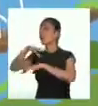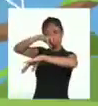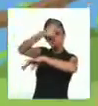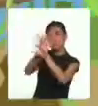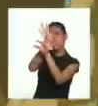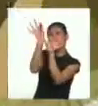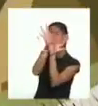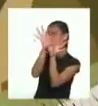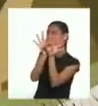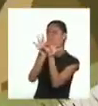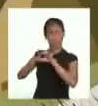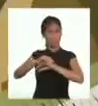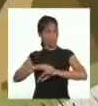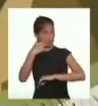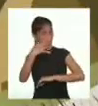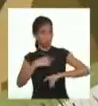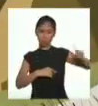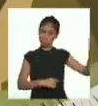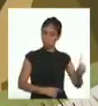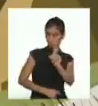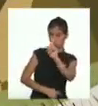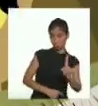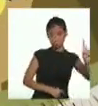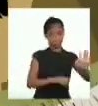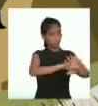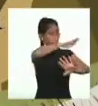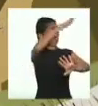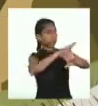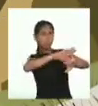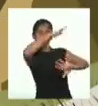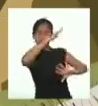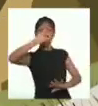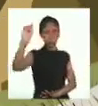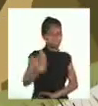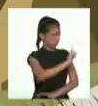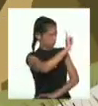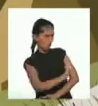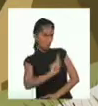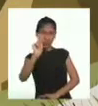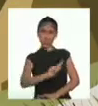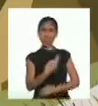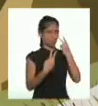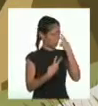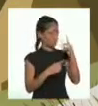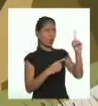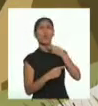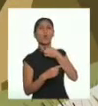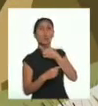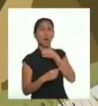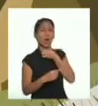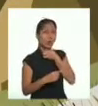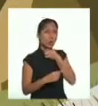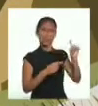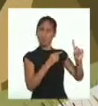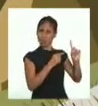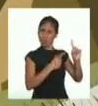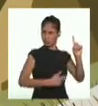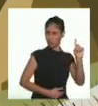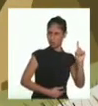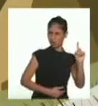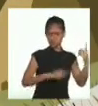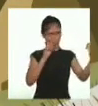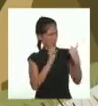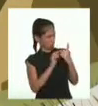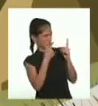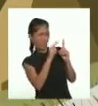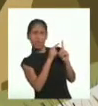tejes. Cuando la mujer salió al monte en busca de leña, se encontró con una anciana que estaba hilando entre la maleza.